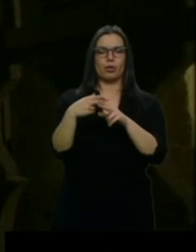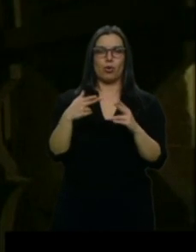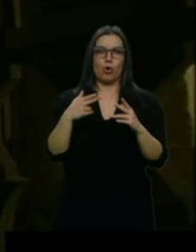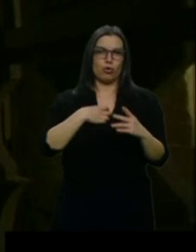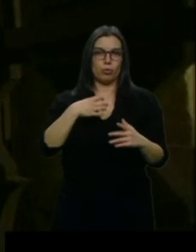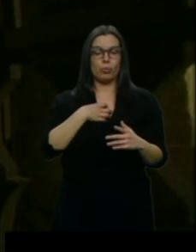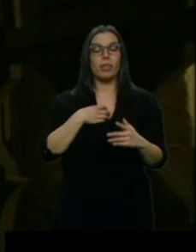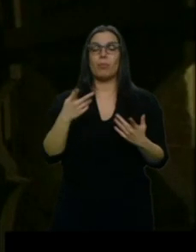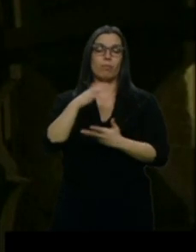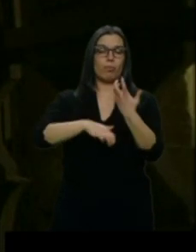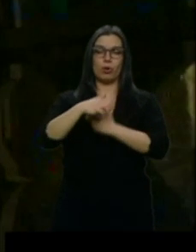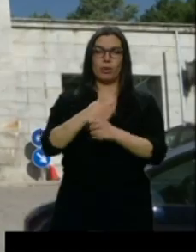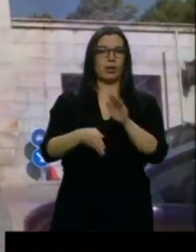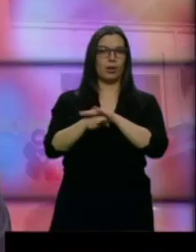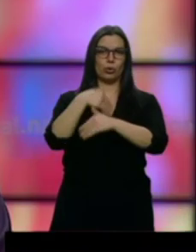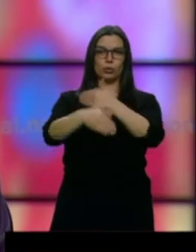sentido.